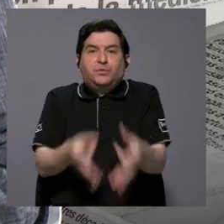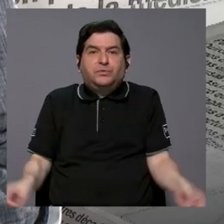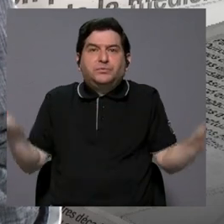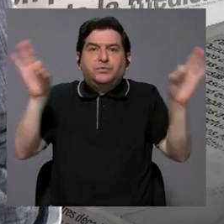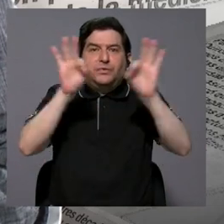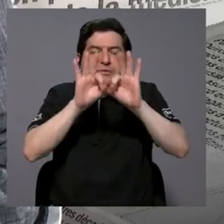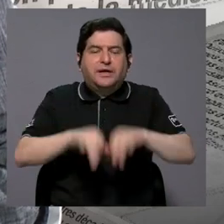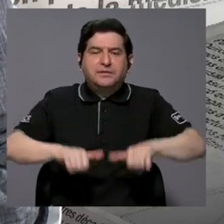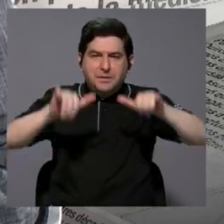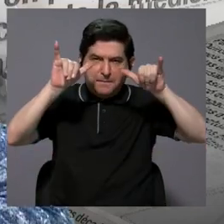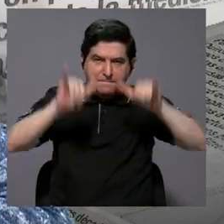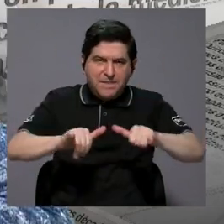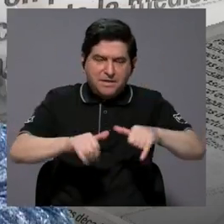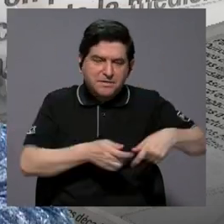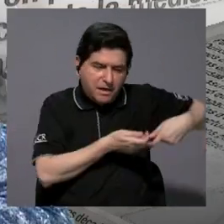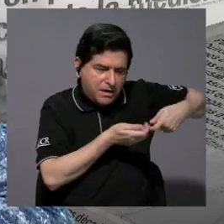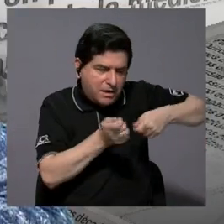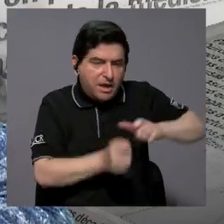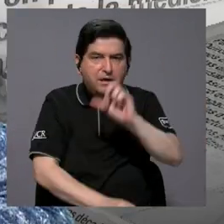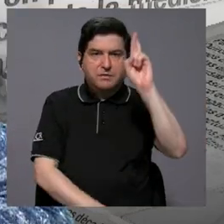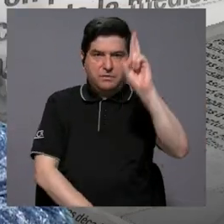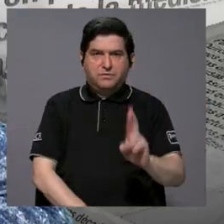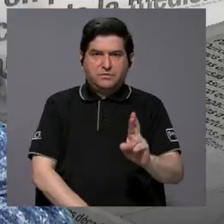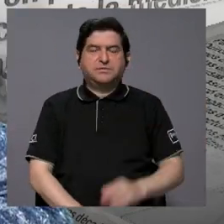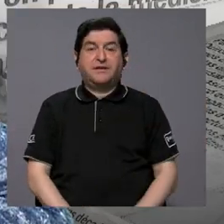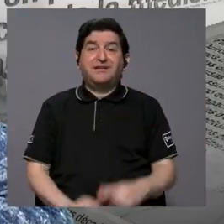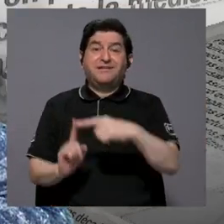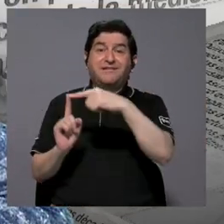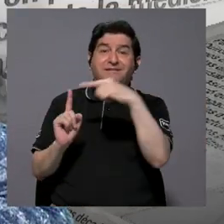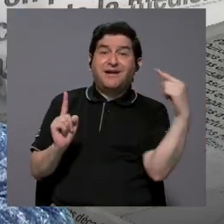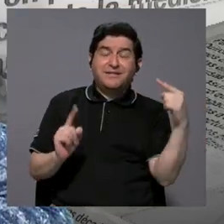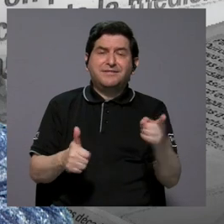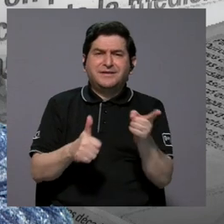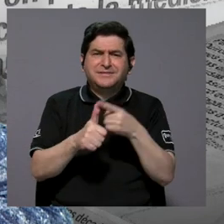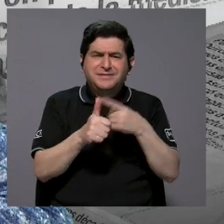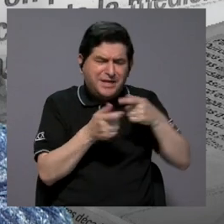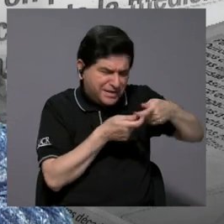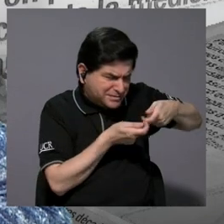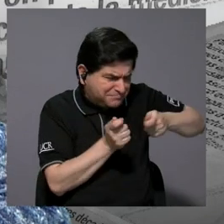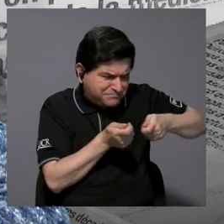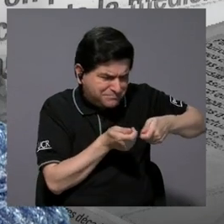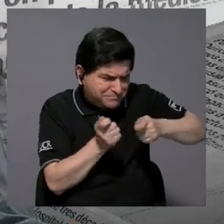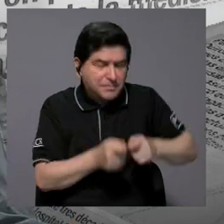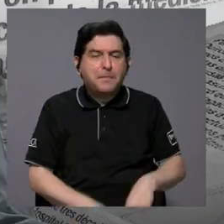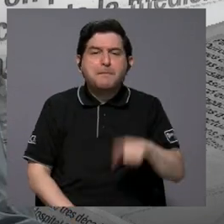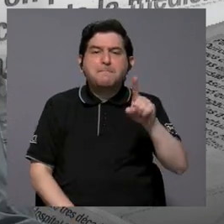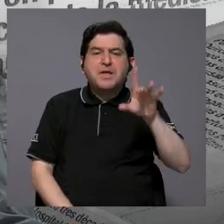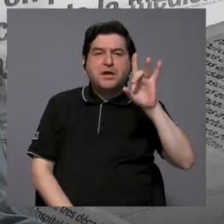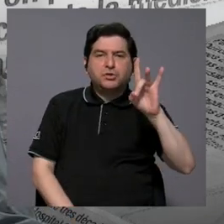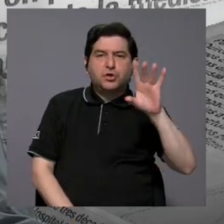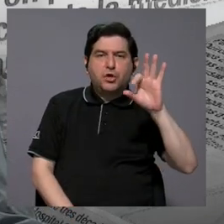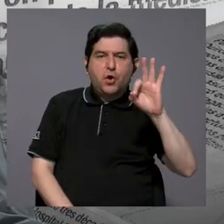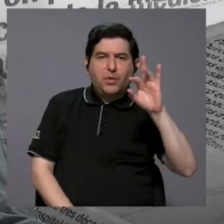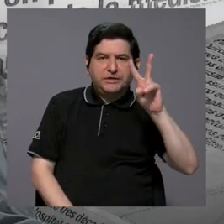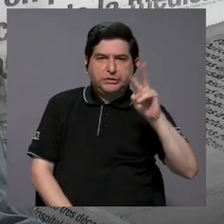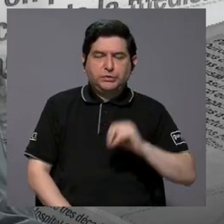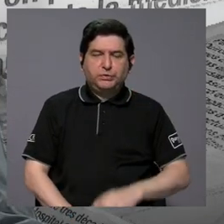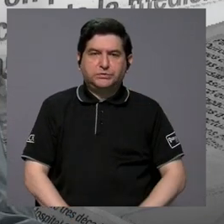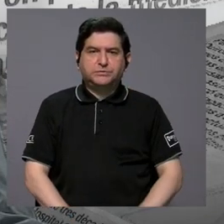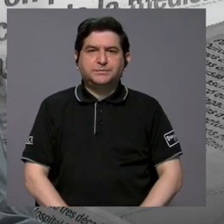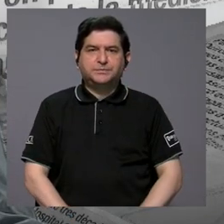en la preservación arqueológica de Costa Rica, desde las primeras excavaciones en 1892,